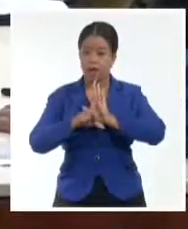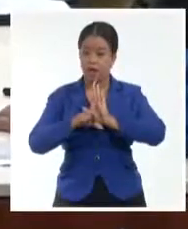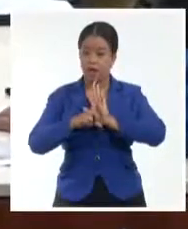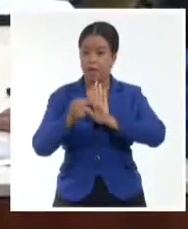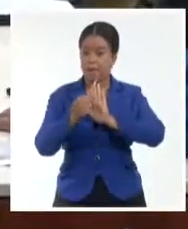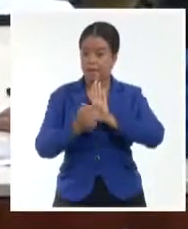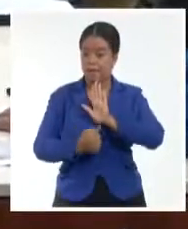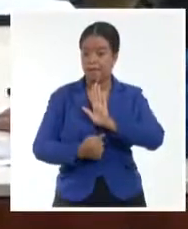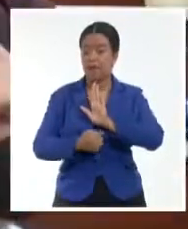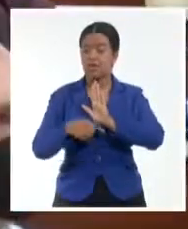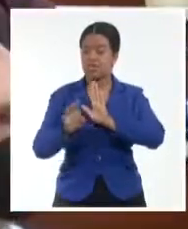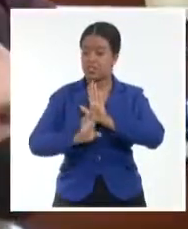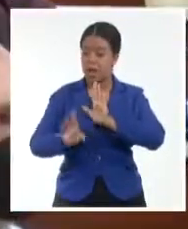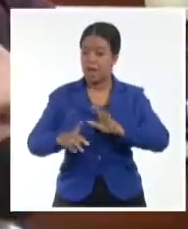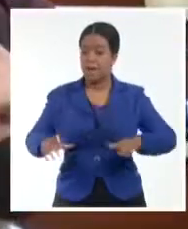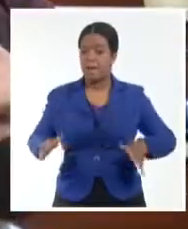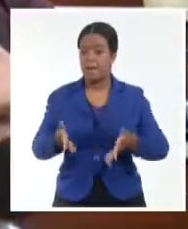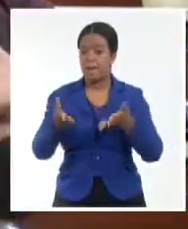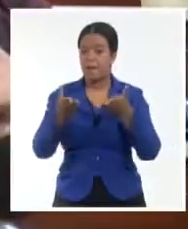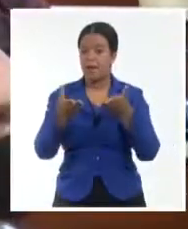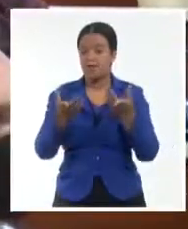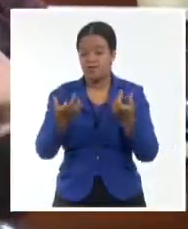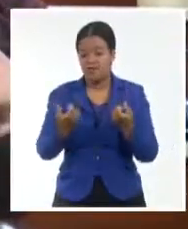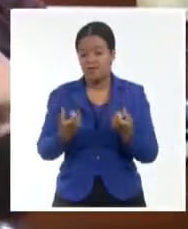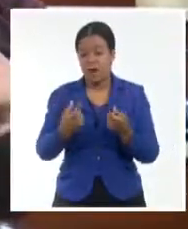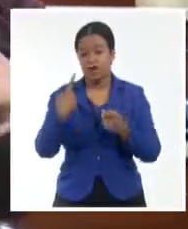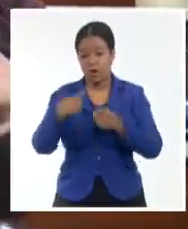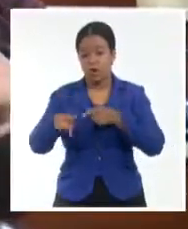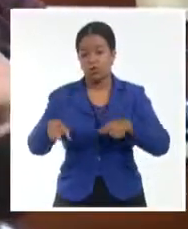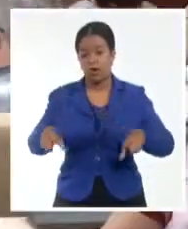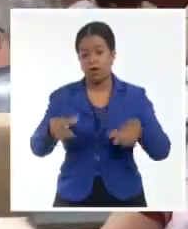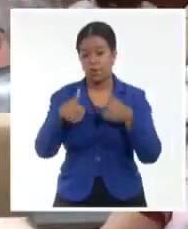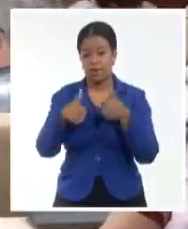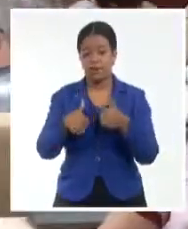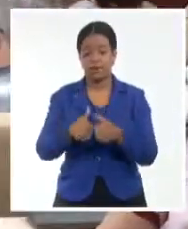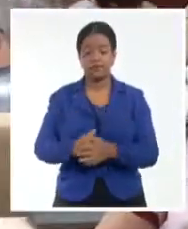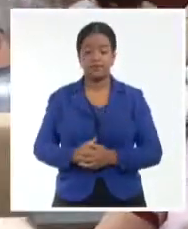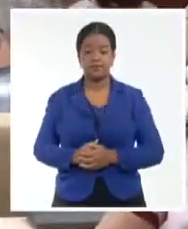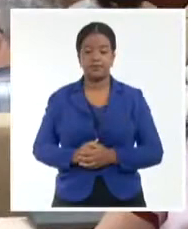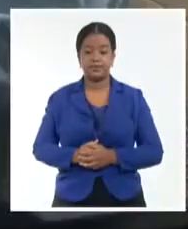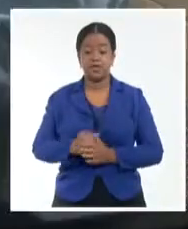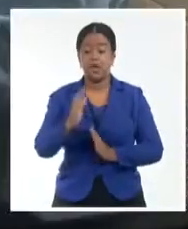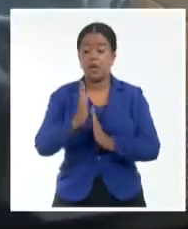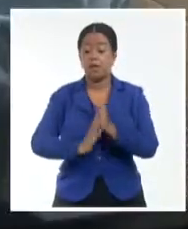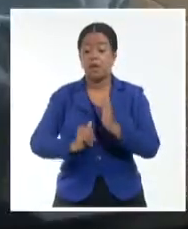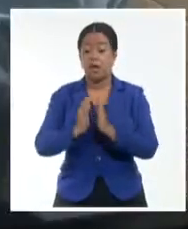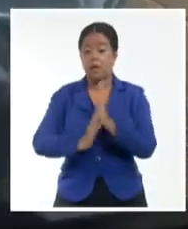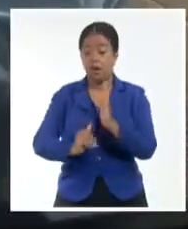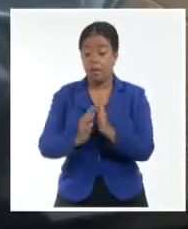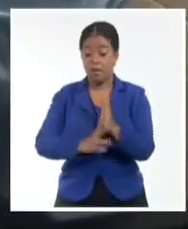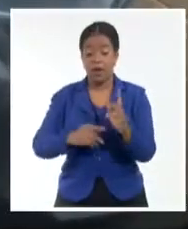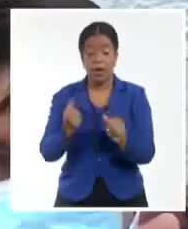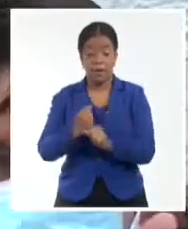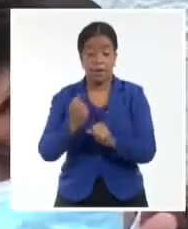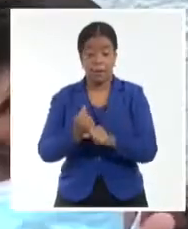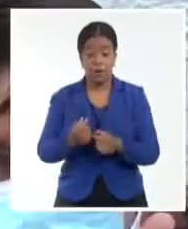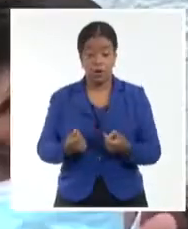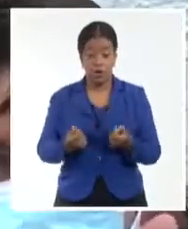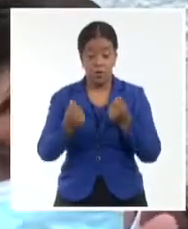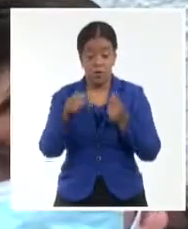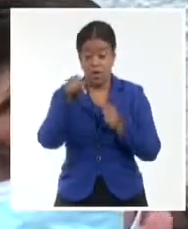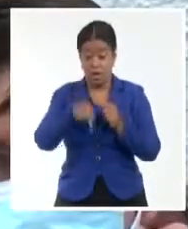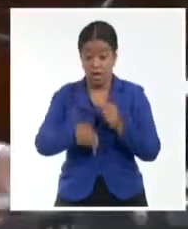con otras que hay que revisar. Sobre sus experiencias en estos meses de interacción con los diferentes actores económicos que hoy